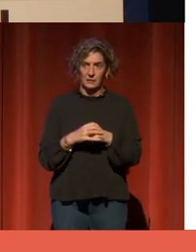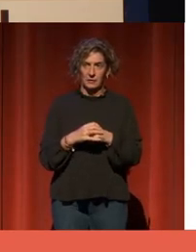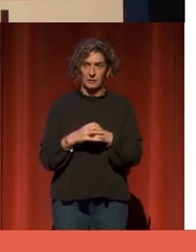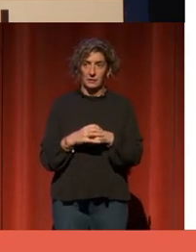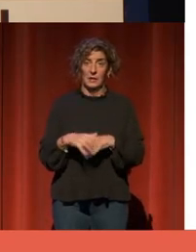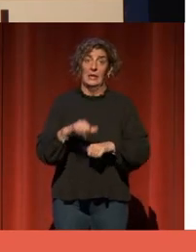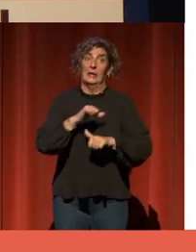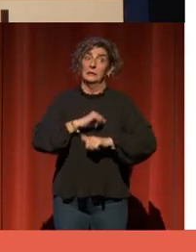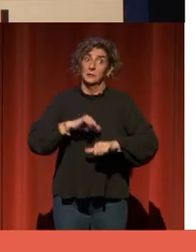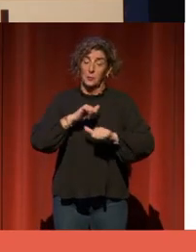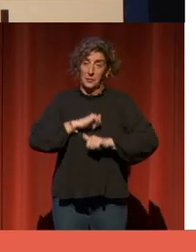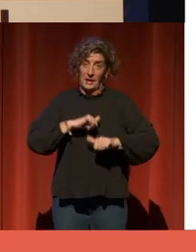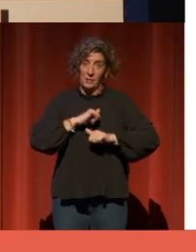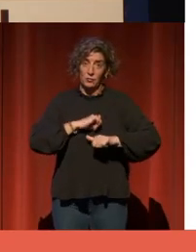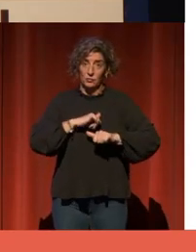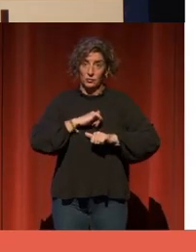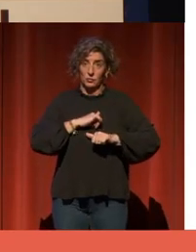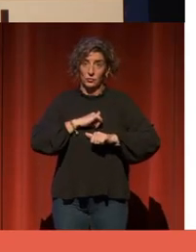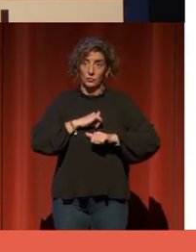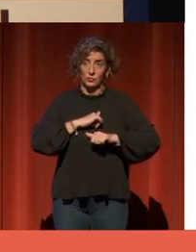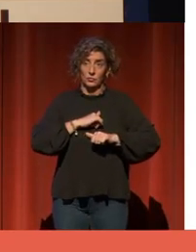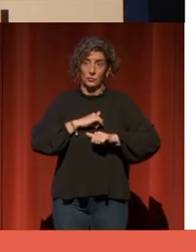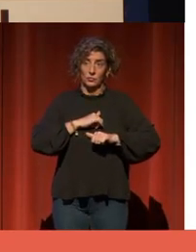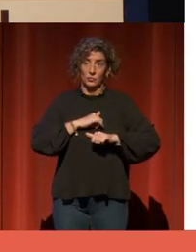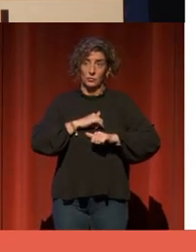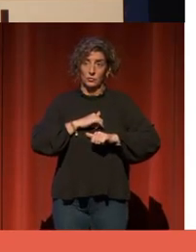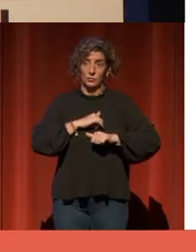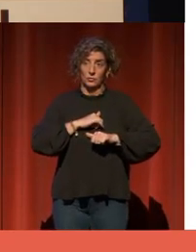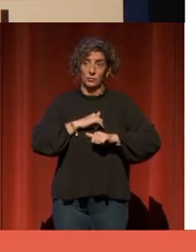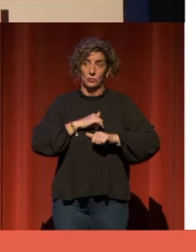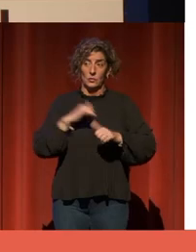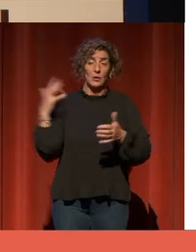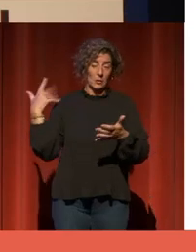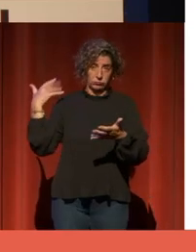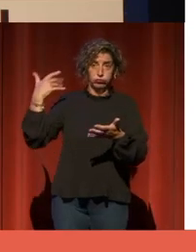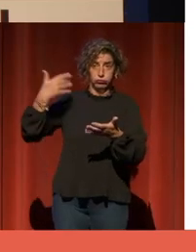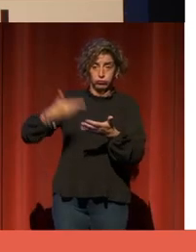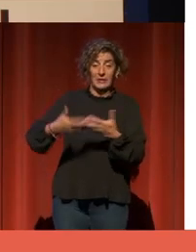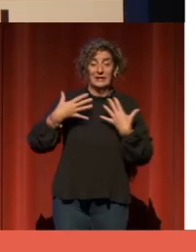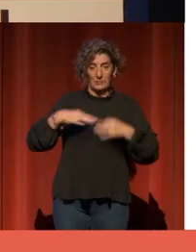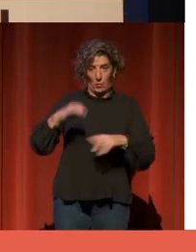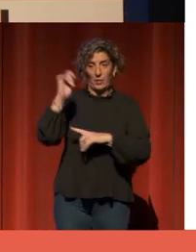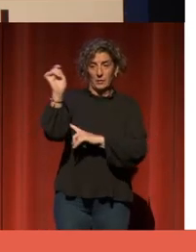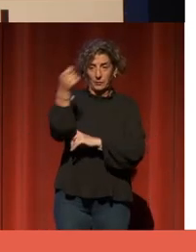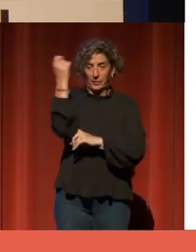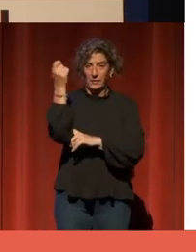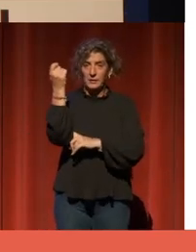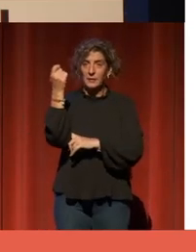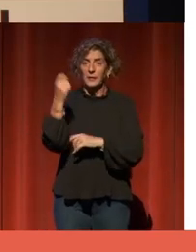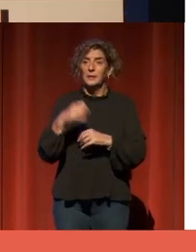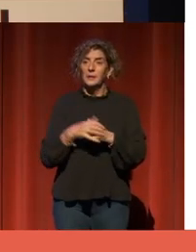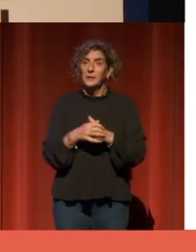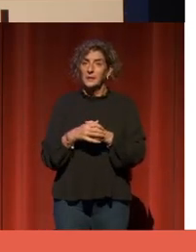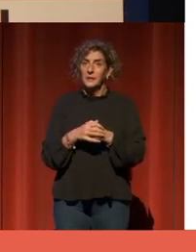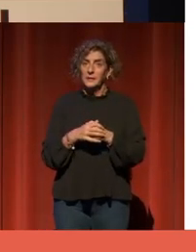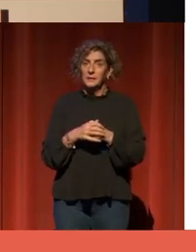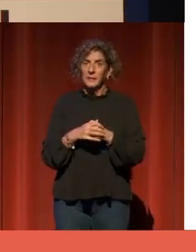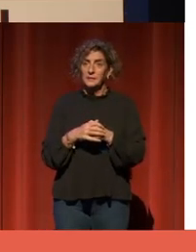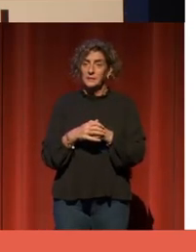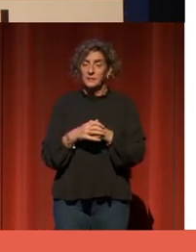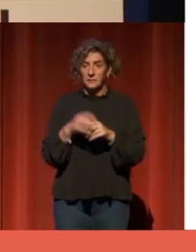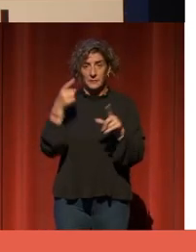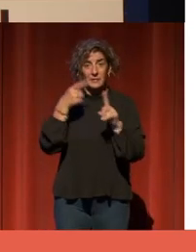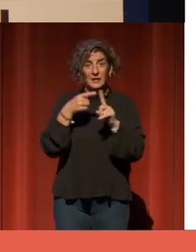Esperamos que todos los países miembro puedan conseguirlos, España incluida. El truco está en que